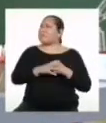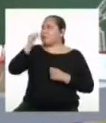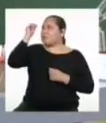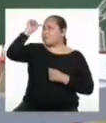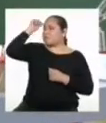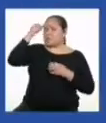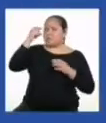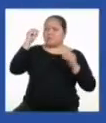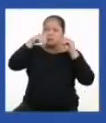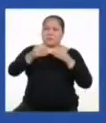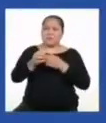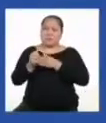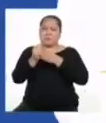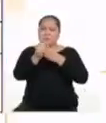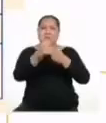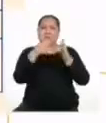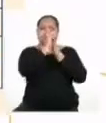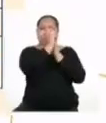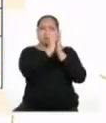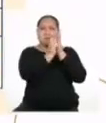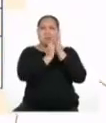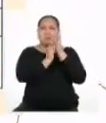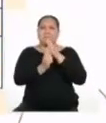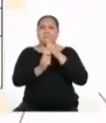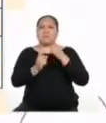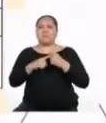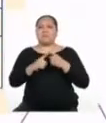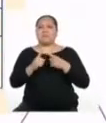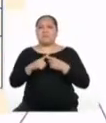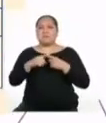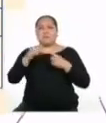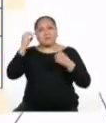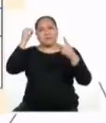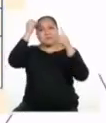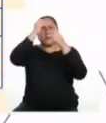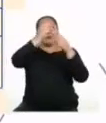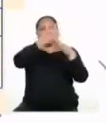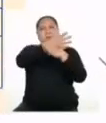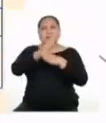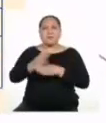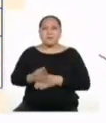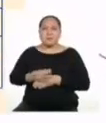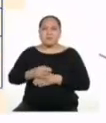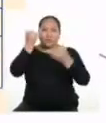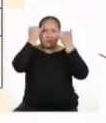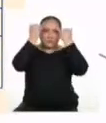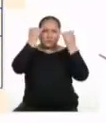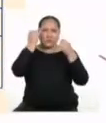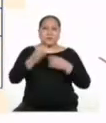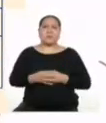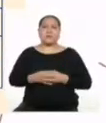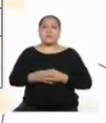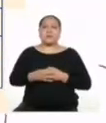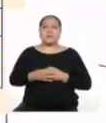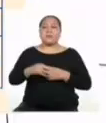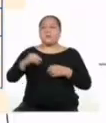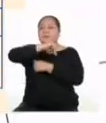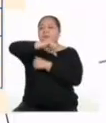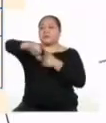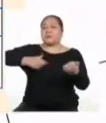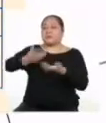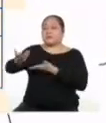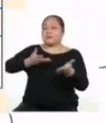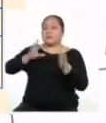orientar mi texto instructivo. El propósito que me tracé es compartir sugerencias para una convivencia familiar